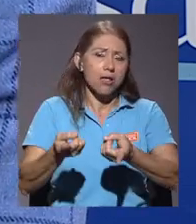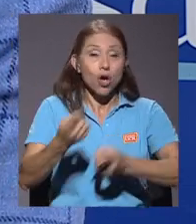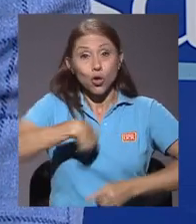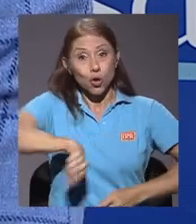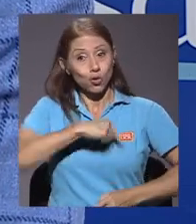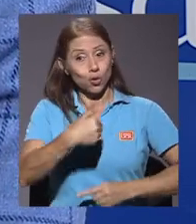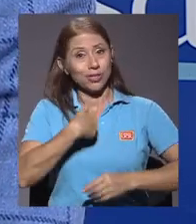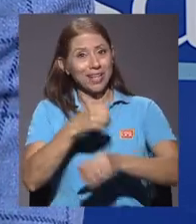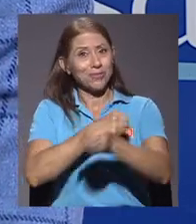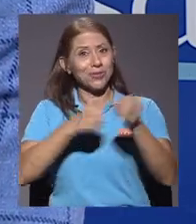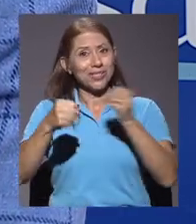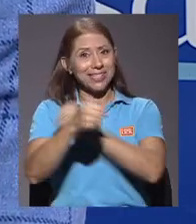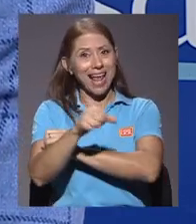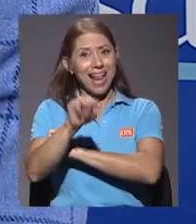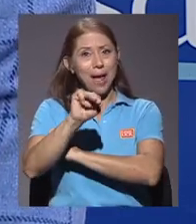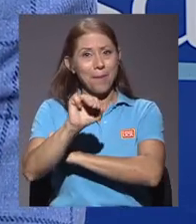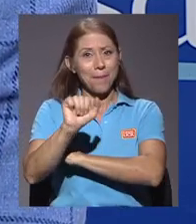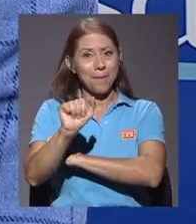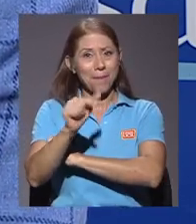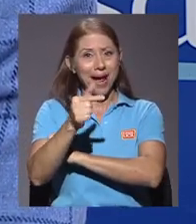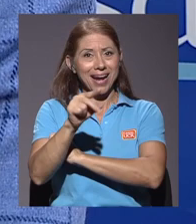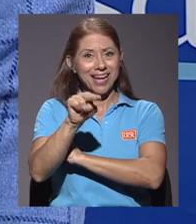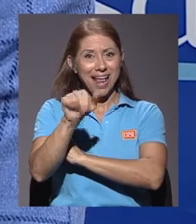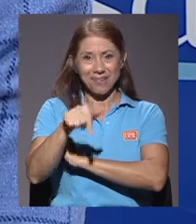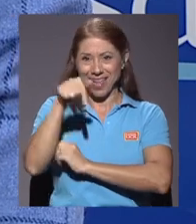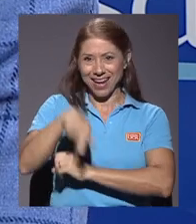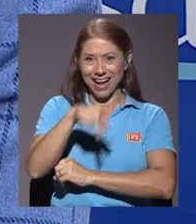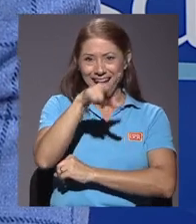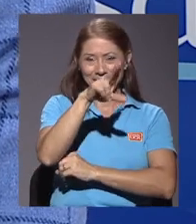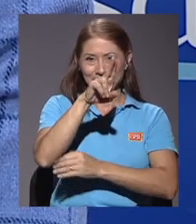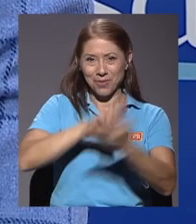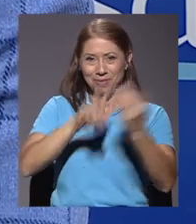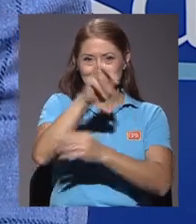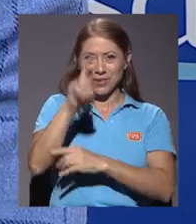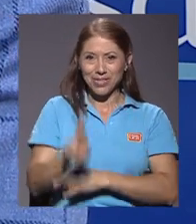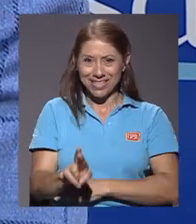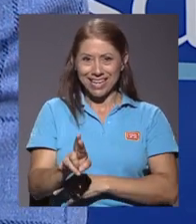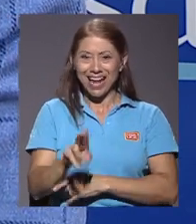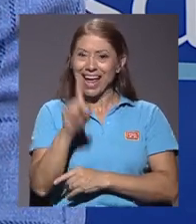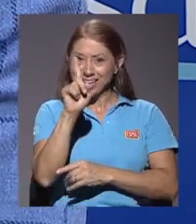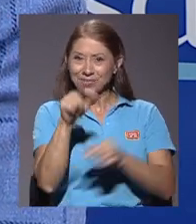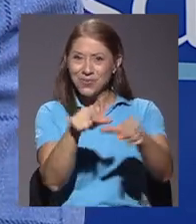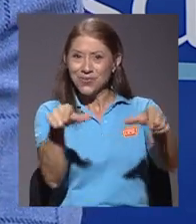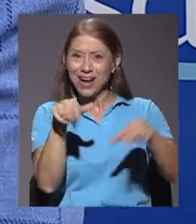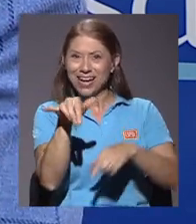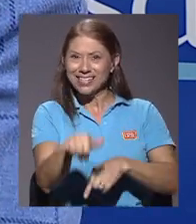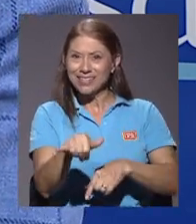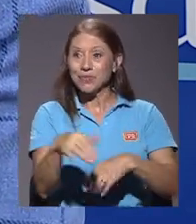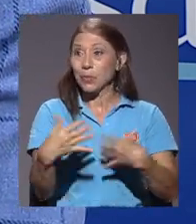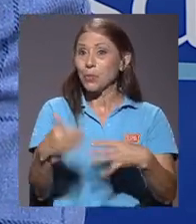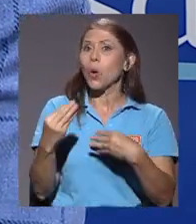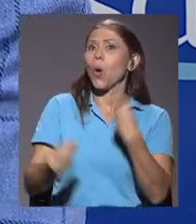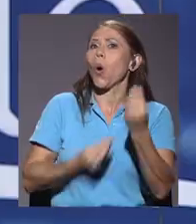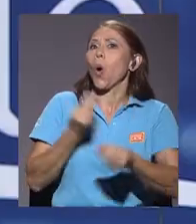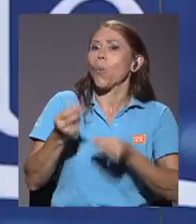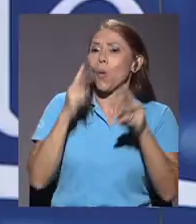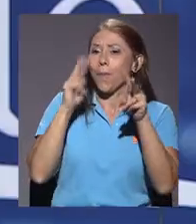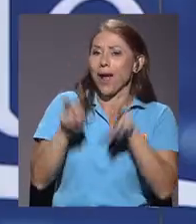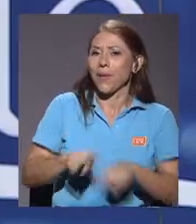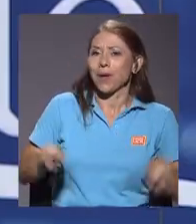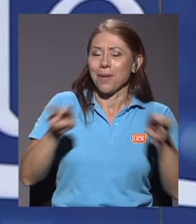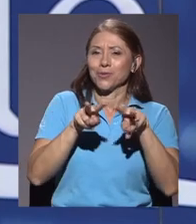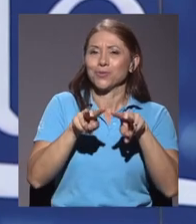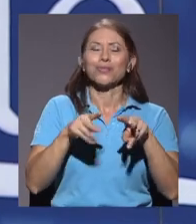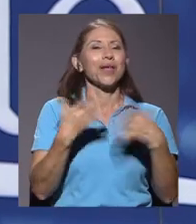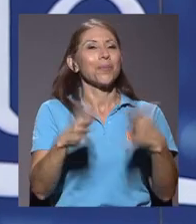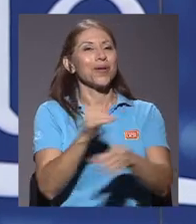Magna acá en la Universidad de Costa Rica que estamos muy contentos con ella y es uno de estos espacios. Señora decana, ¿cómo valoramos este espacio? Bueno, la Sala Magna